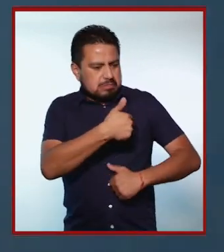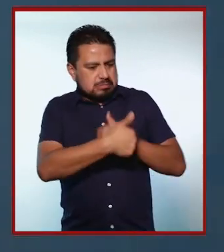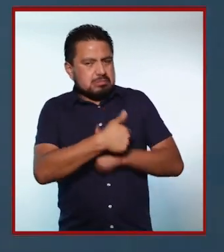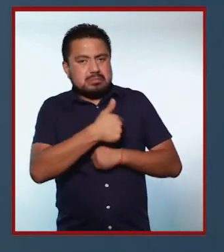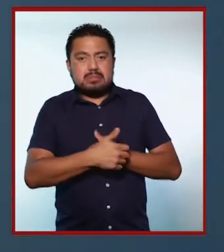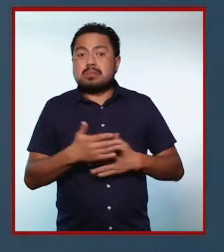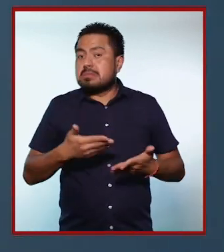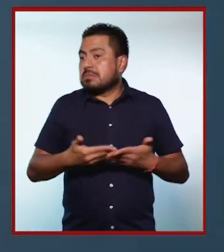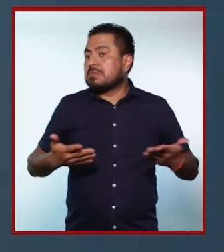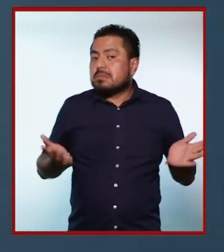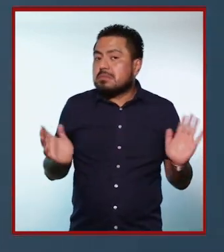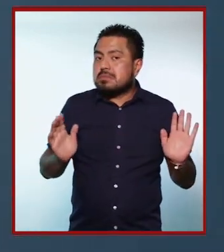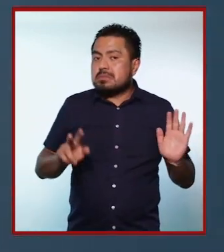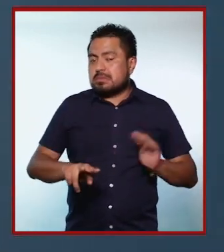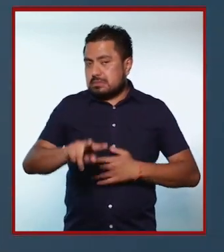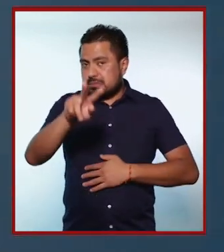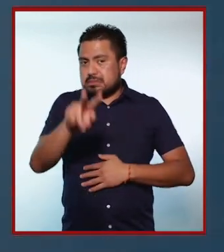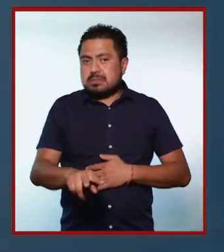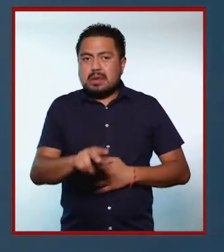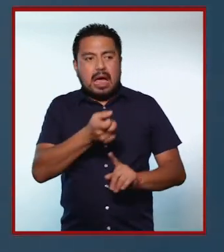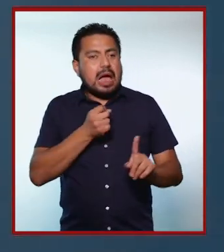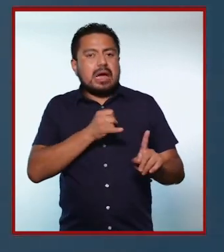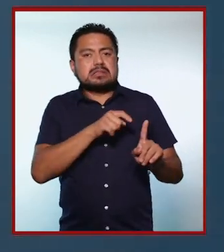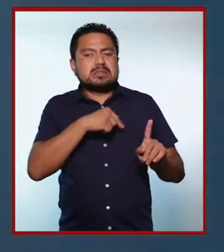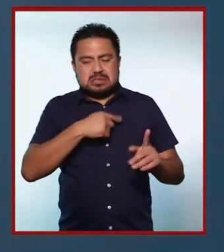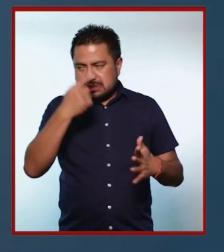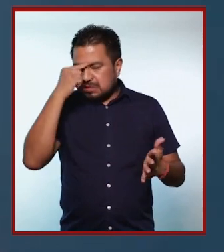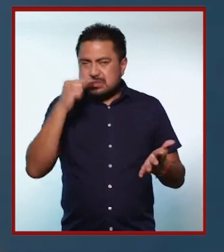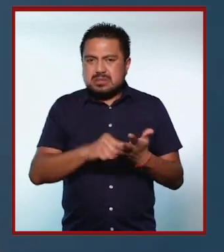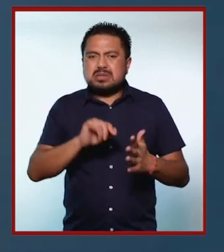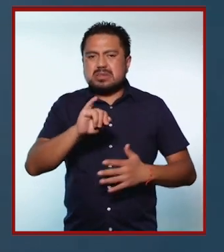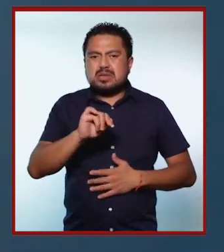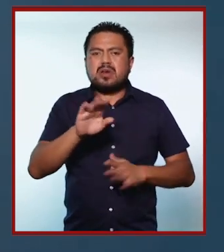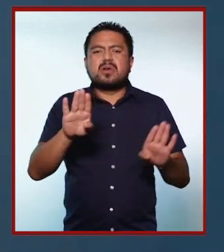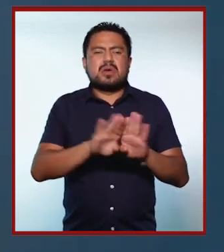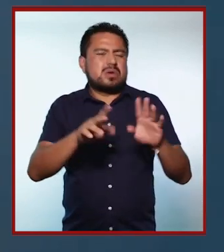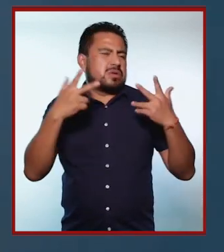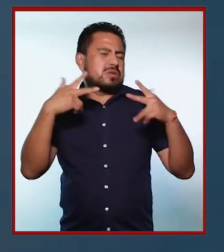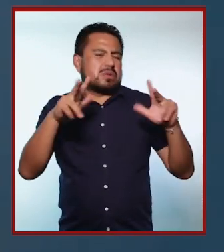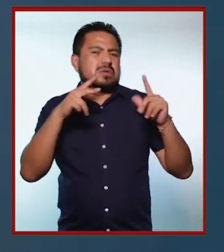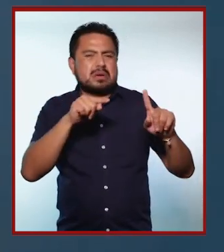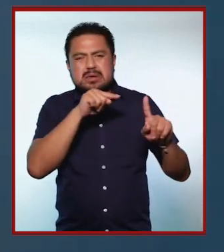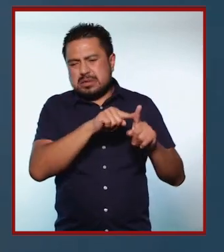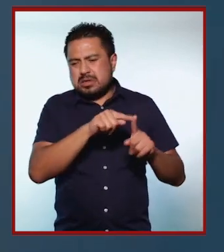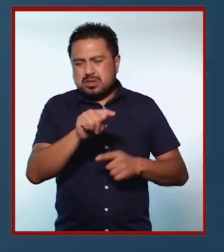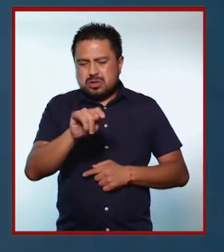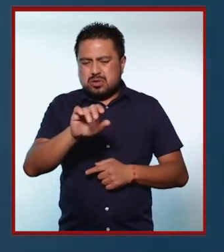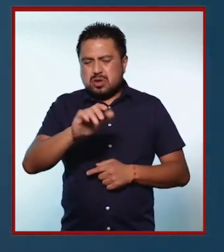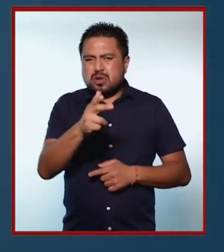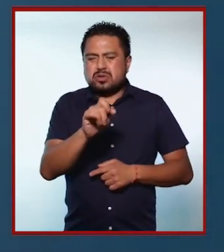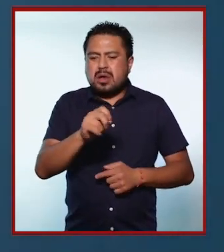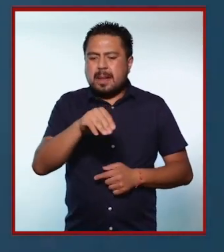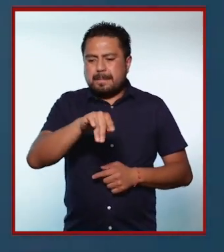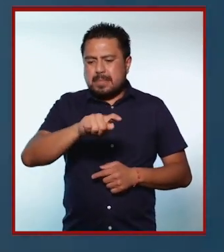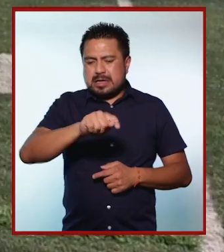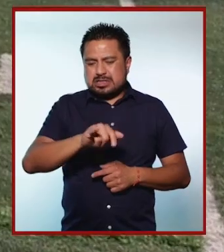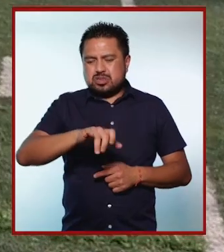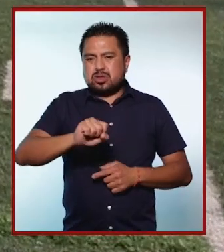a tu oponente, ¿no? Entonces, la verdad es que de esa forma yo creo que, en el caso del tocho, por ejemplo, en el mixto,